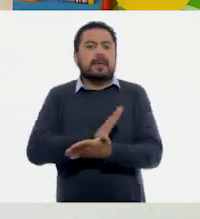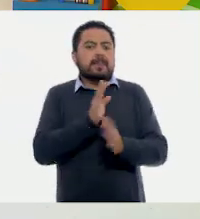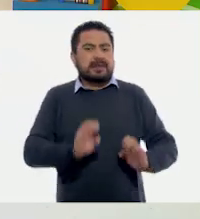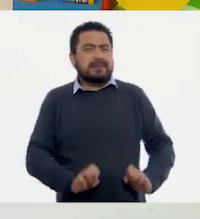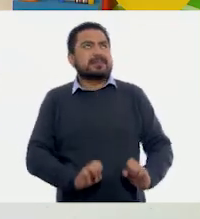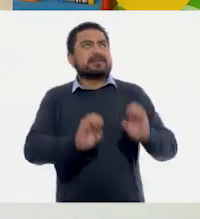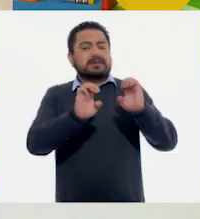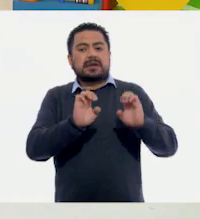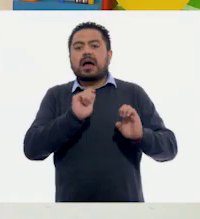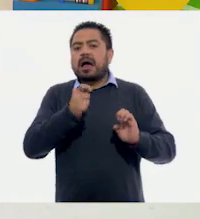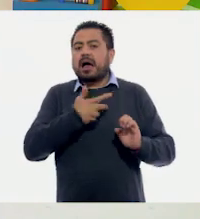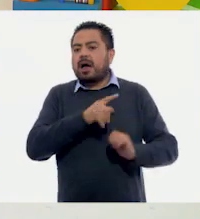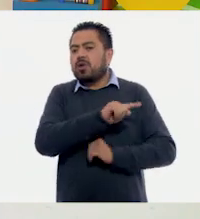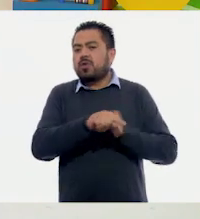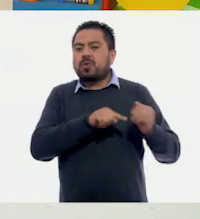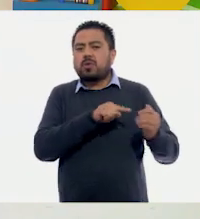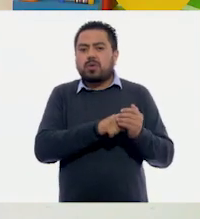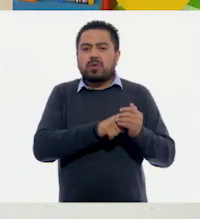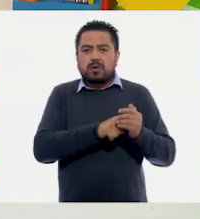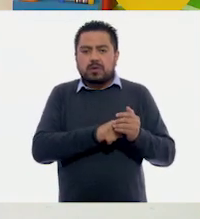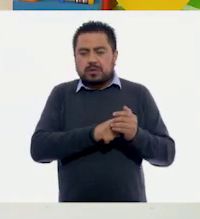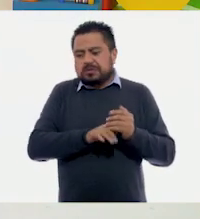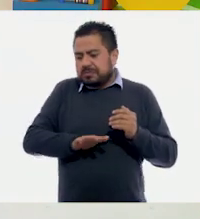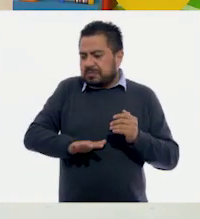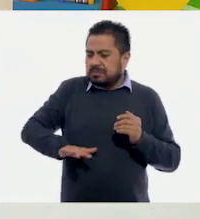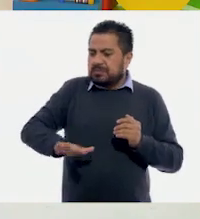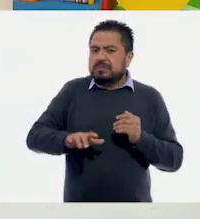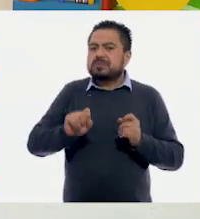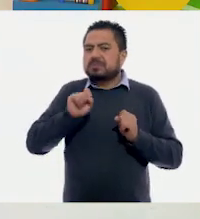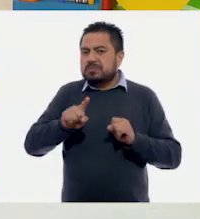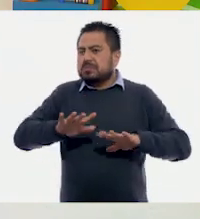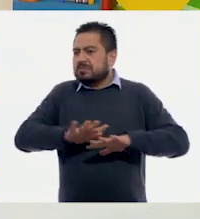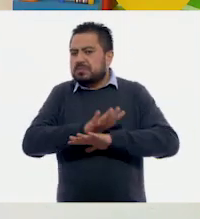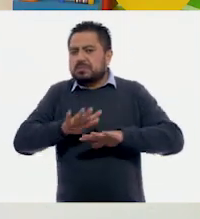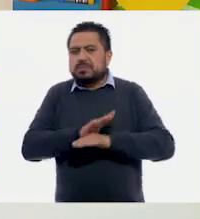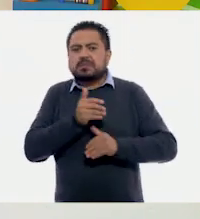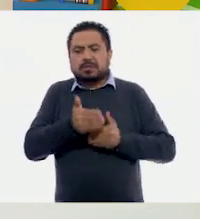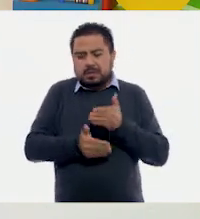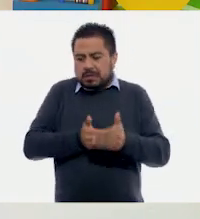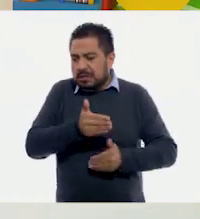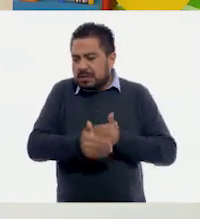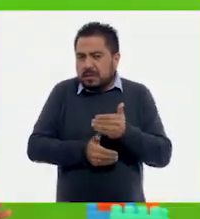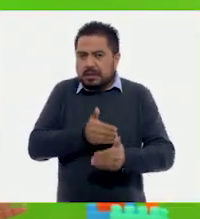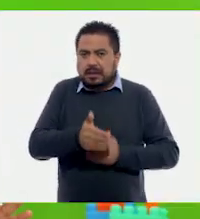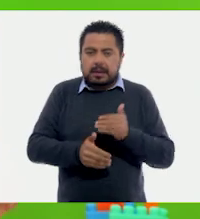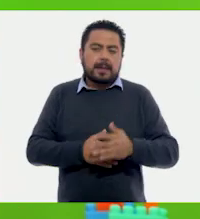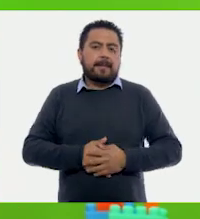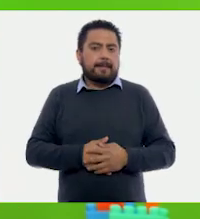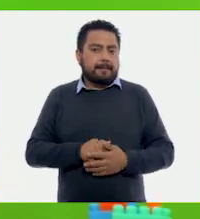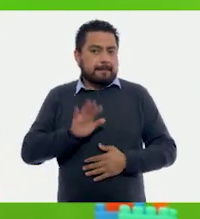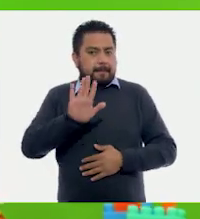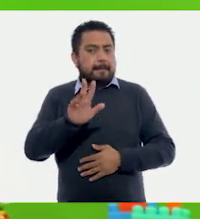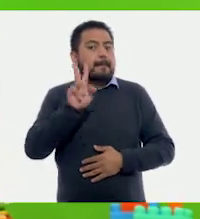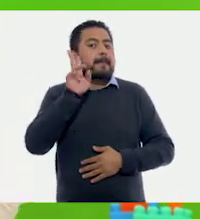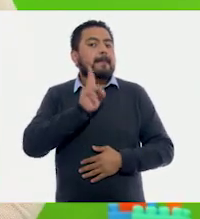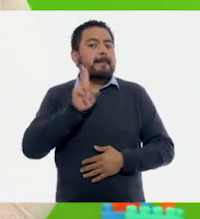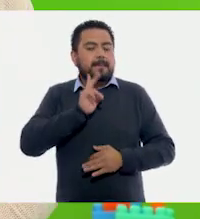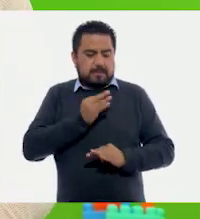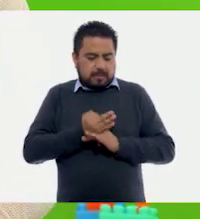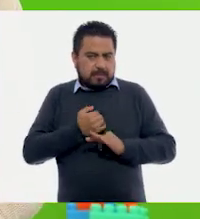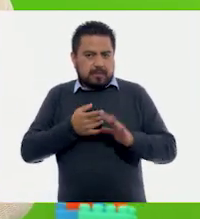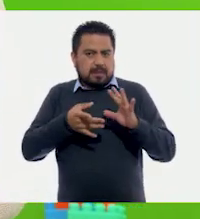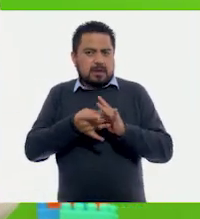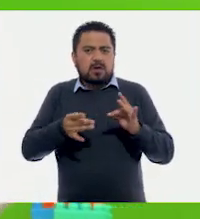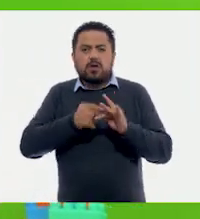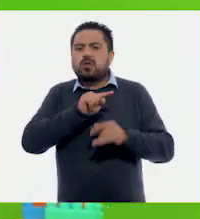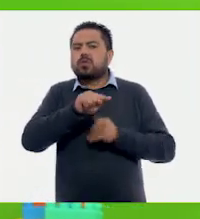edificios, hay espacios en las localidades que también han cambiado con el paso del tiempo. A ver, a ver, me refiero a